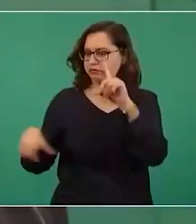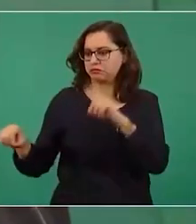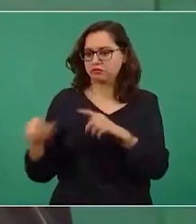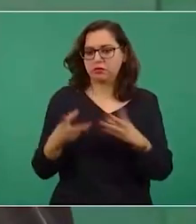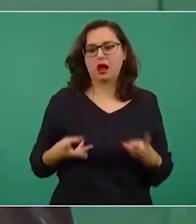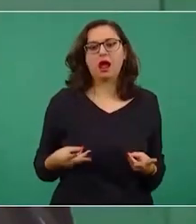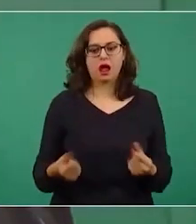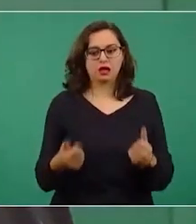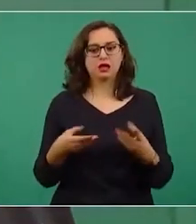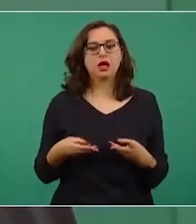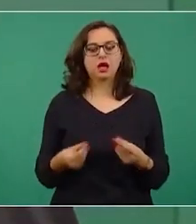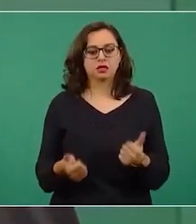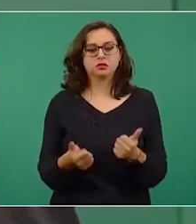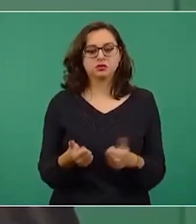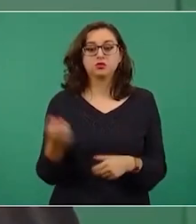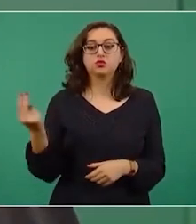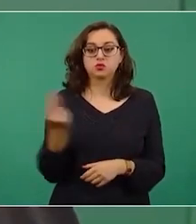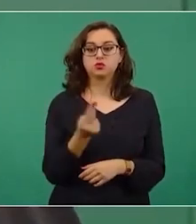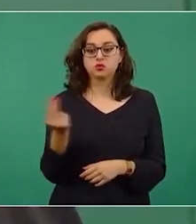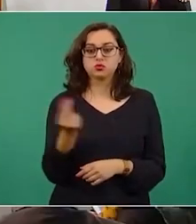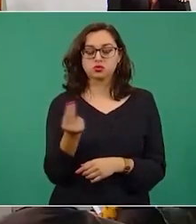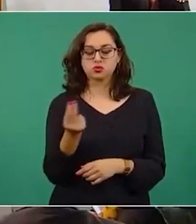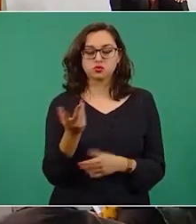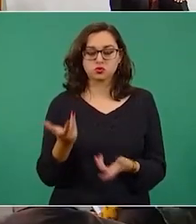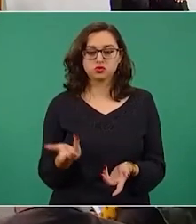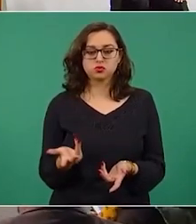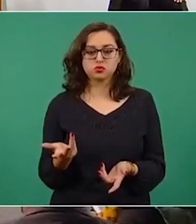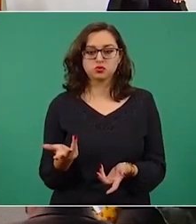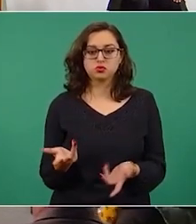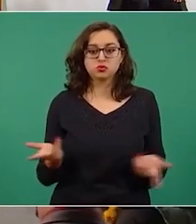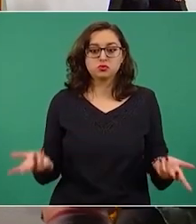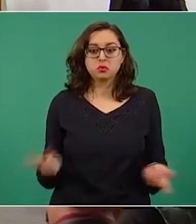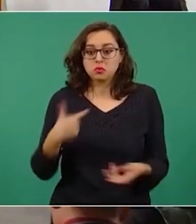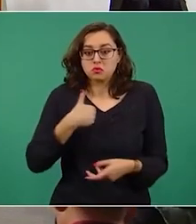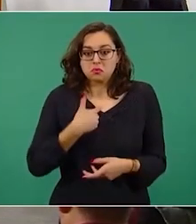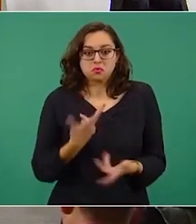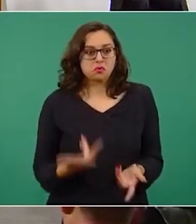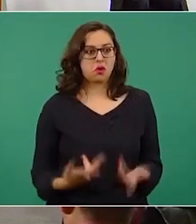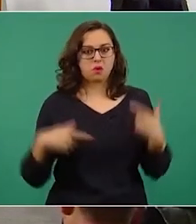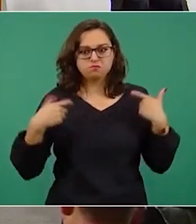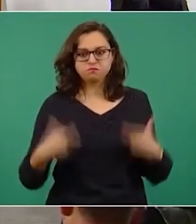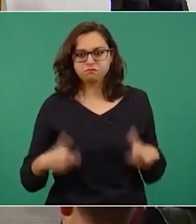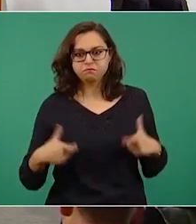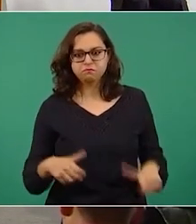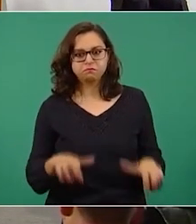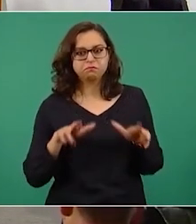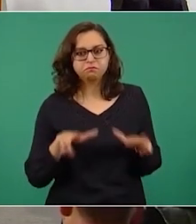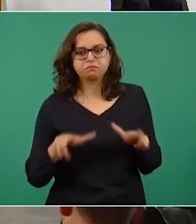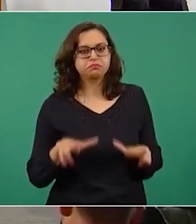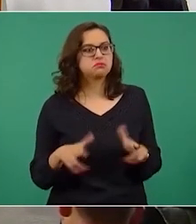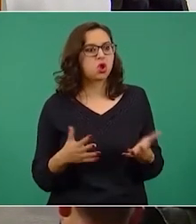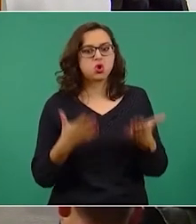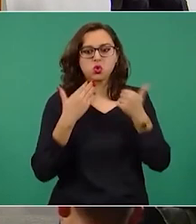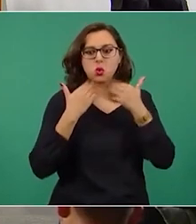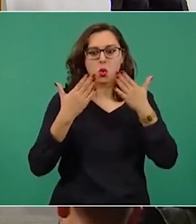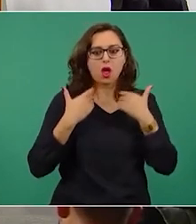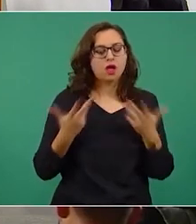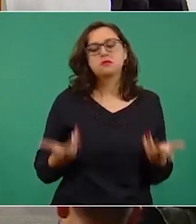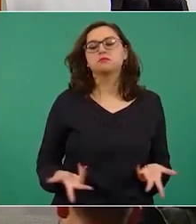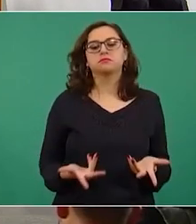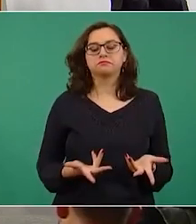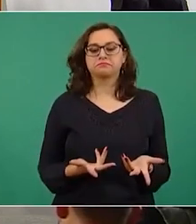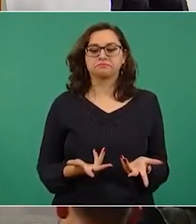porque yo no tengo bienes no vivo de mis rentas